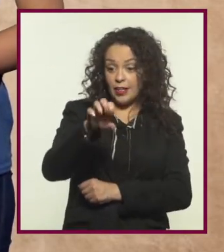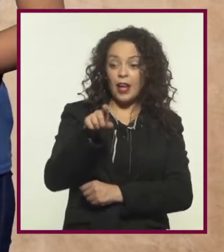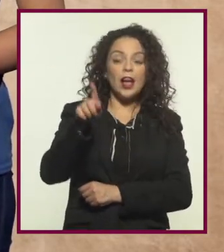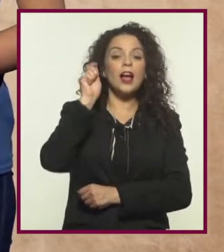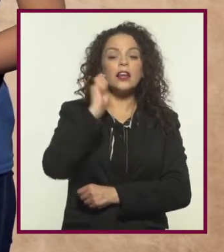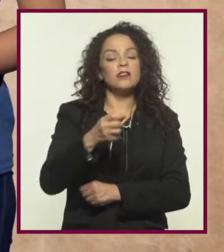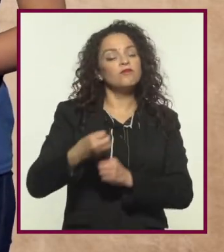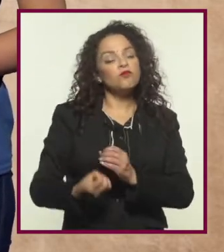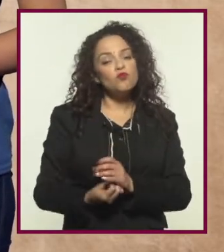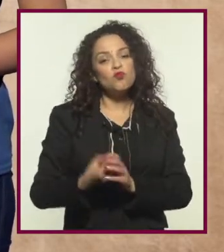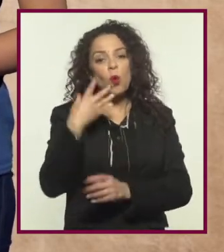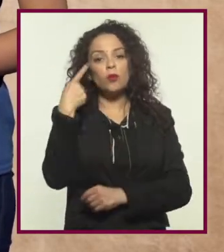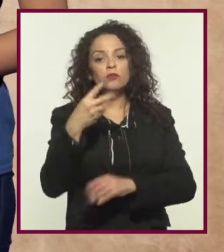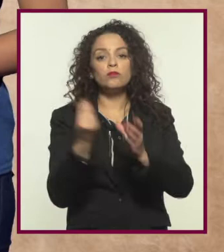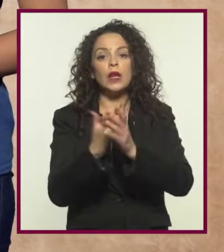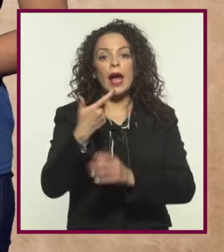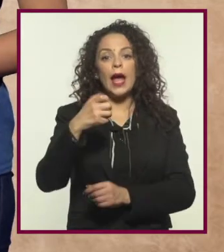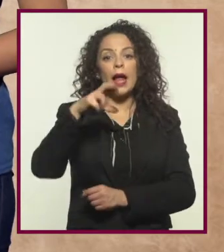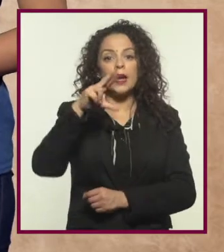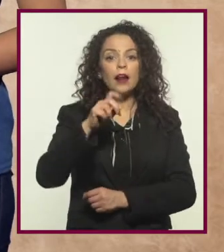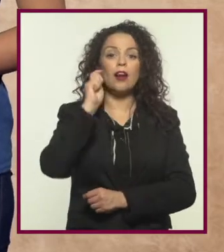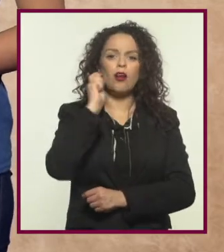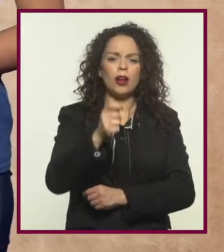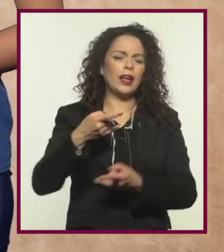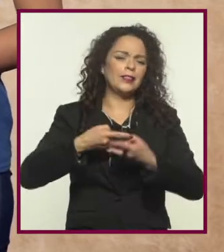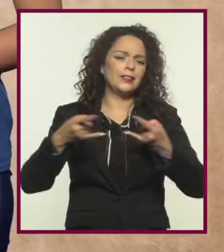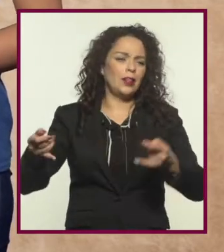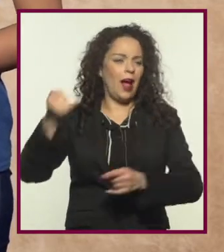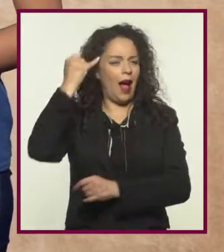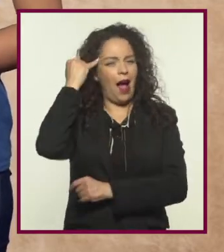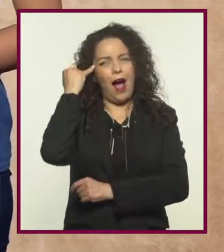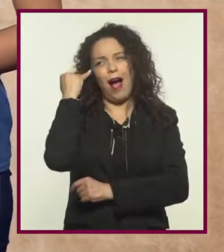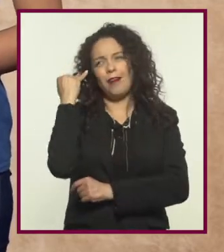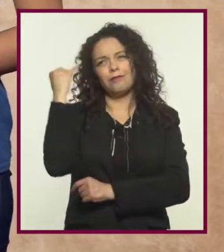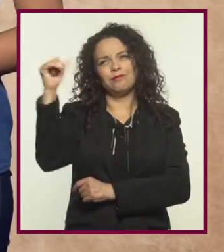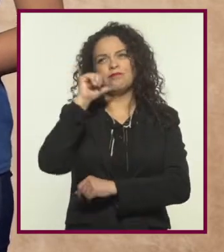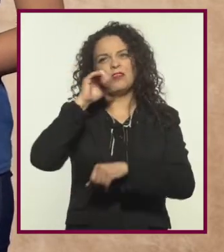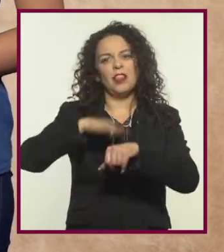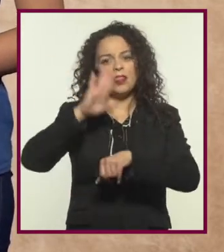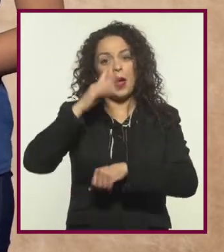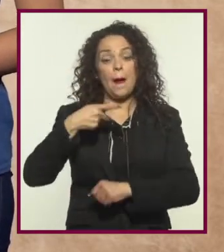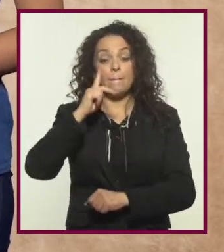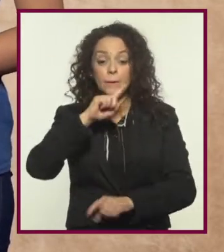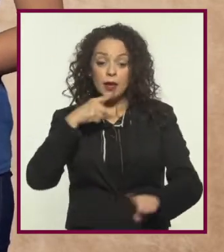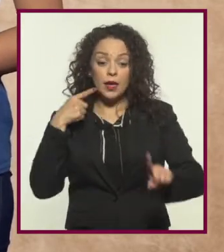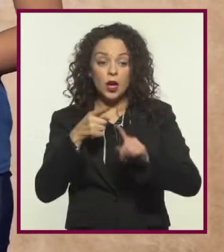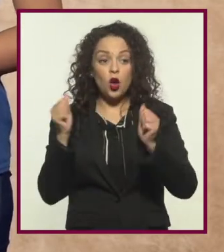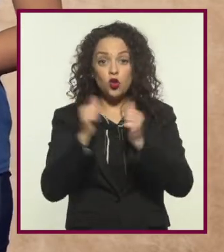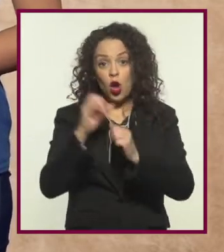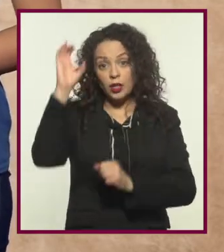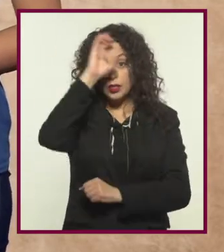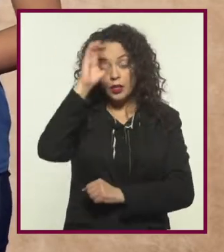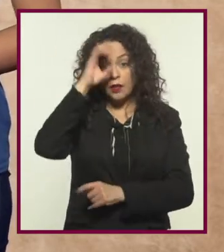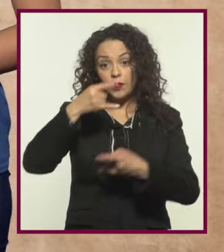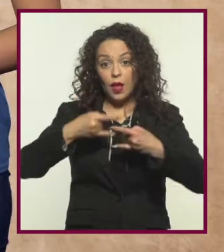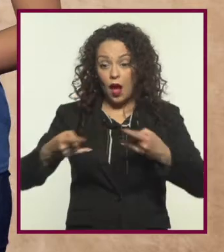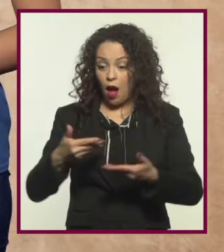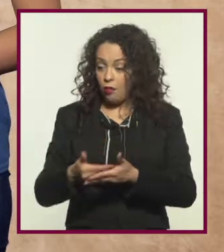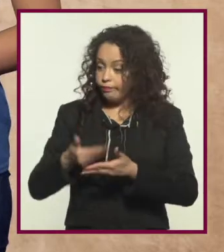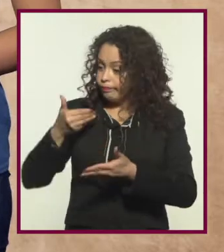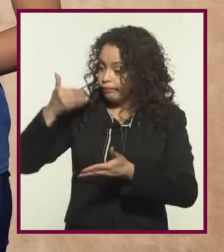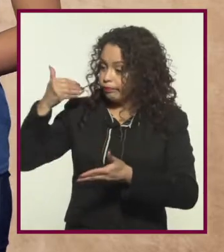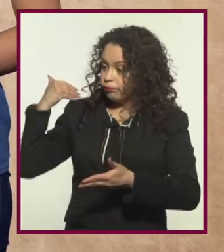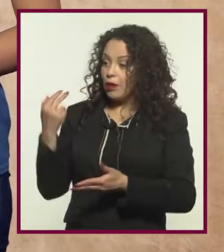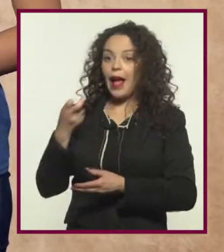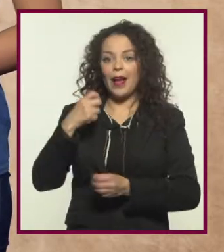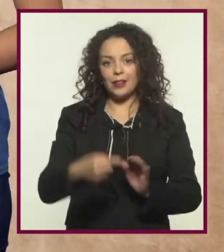inició todo un nuevo género de aventuras que evidentemente eran imaginarias, pero estaban basadas en la aplicación de hipótesis científicas